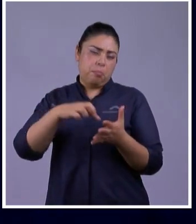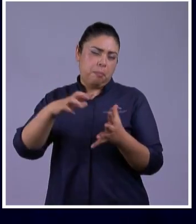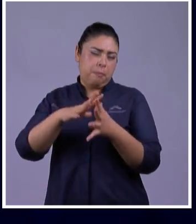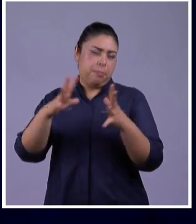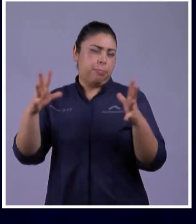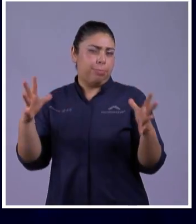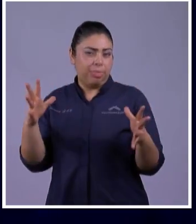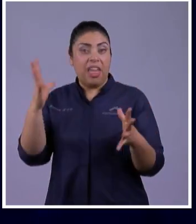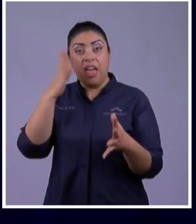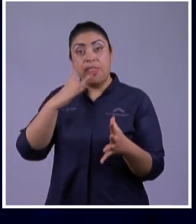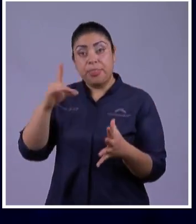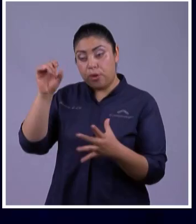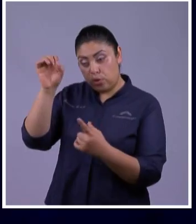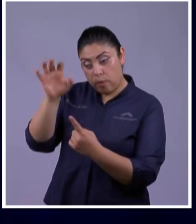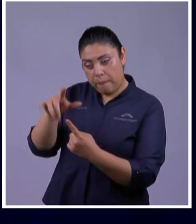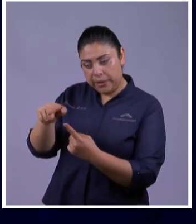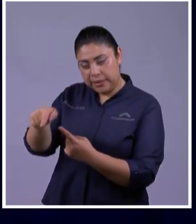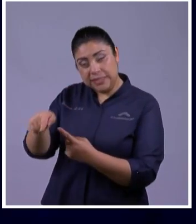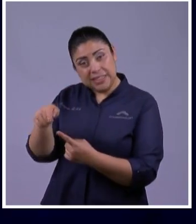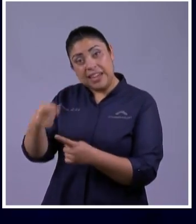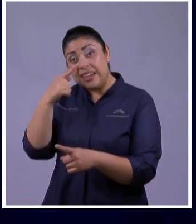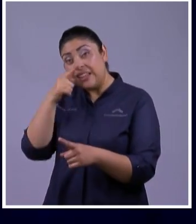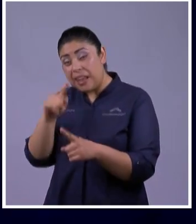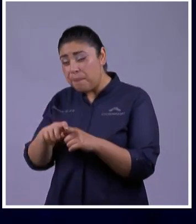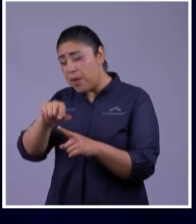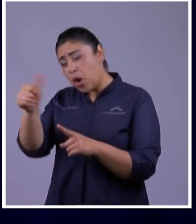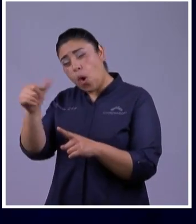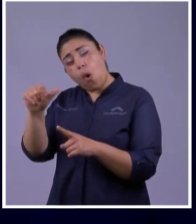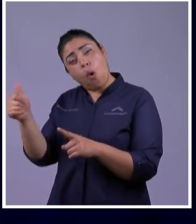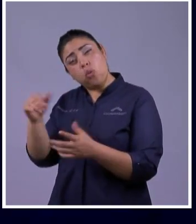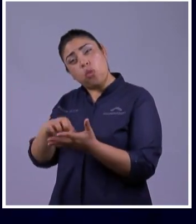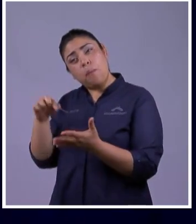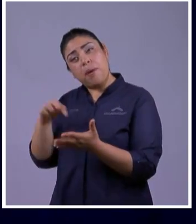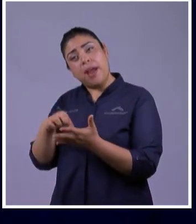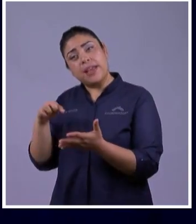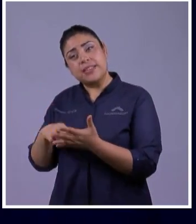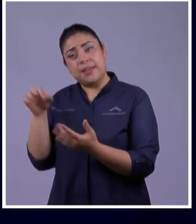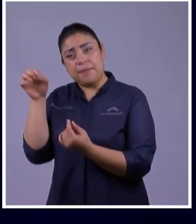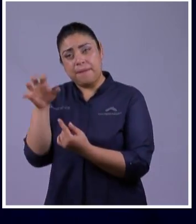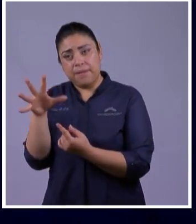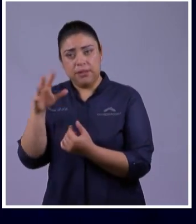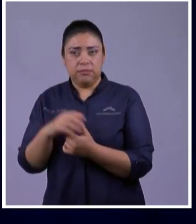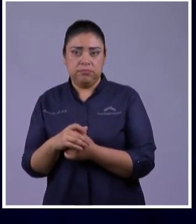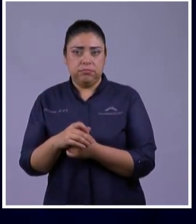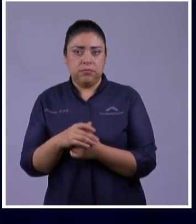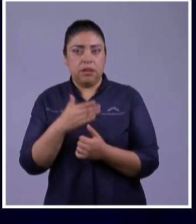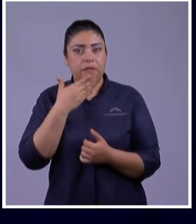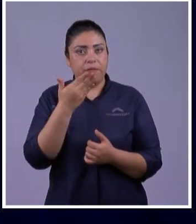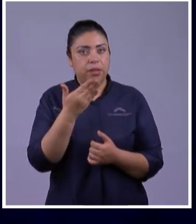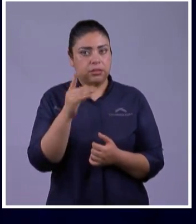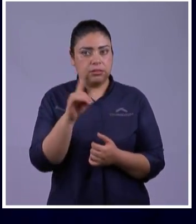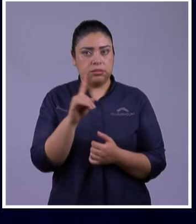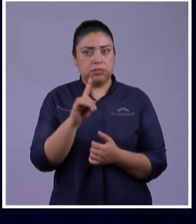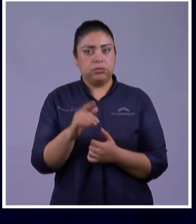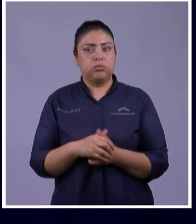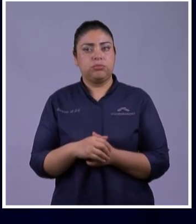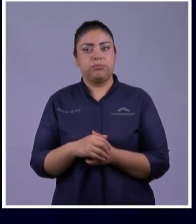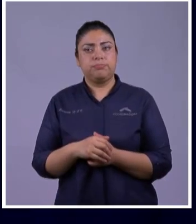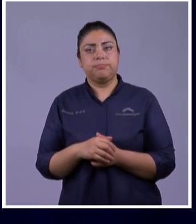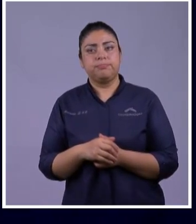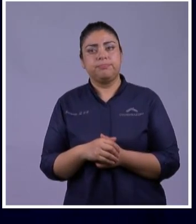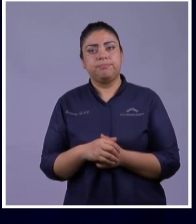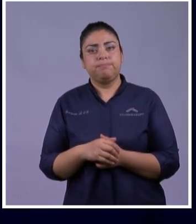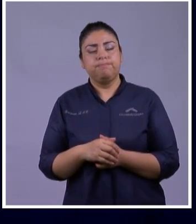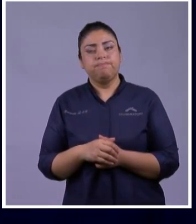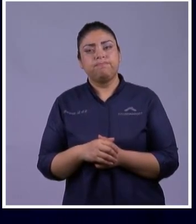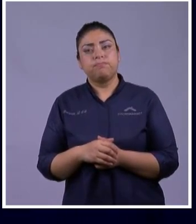a hacer De bendición Aún a las naciones Tampoco es fácil Tan no es fácil Que le advirtió Que iba a haber gente Que lo iba